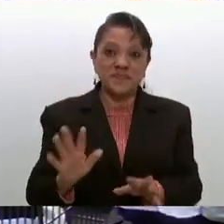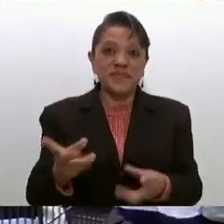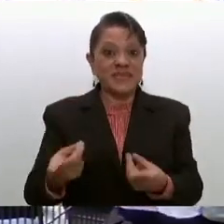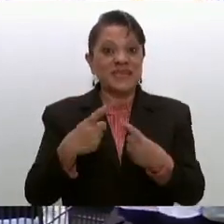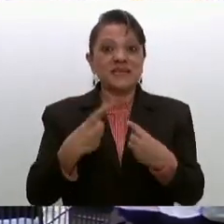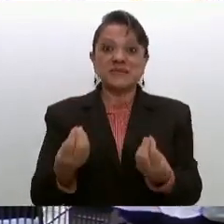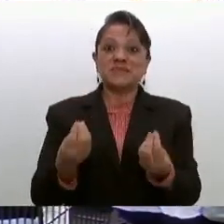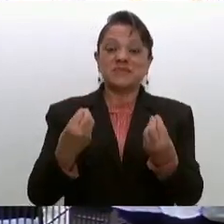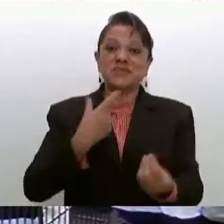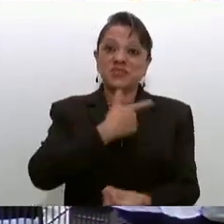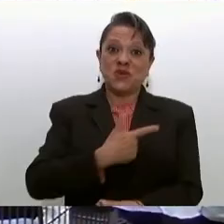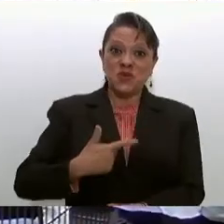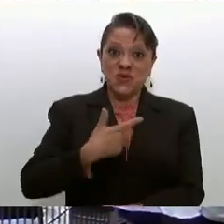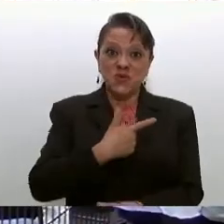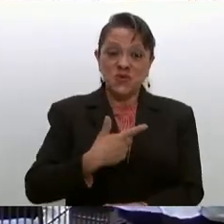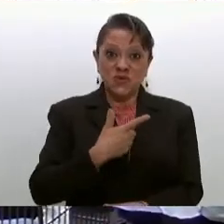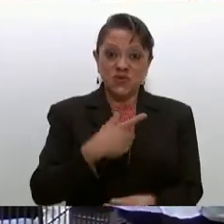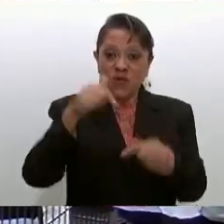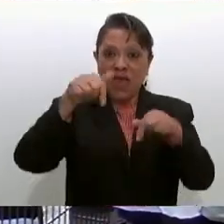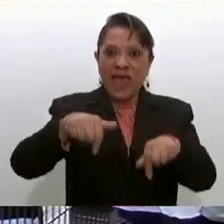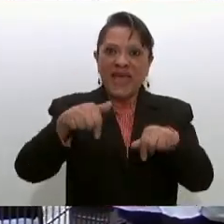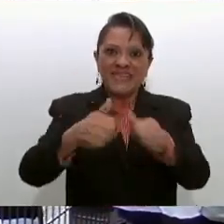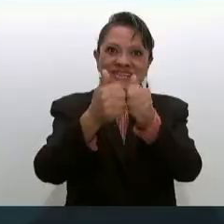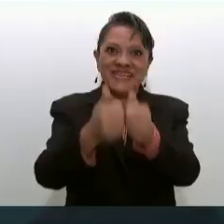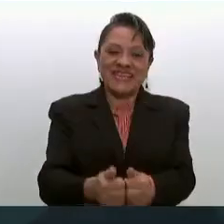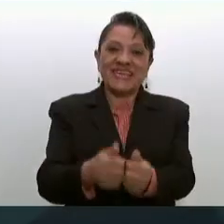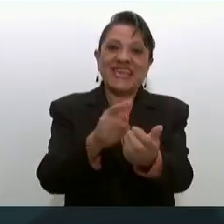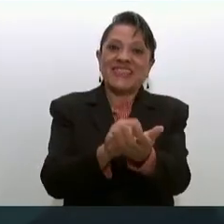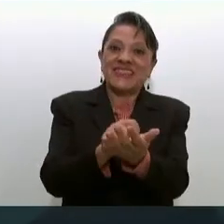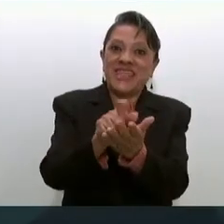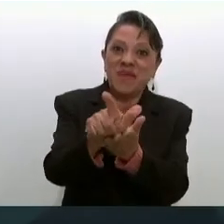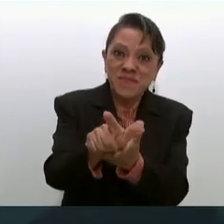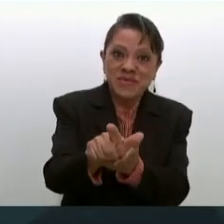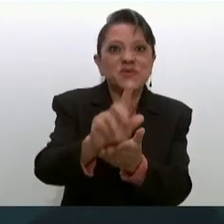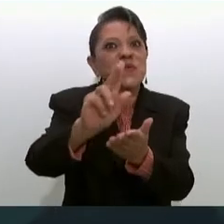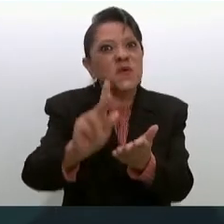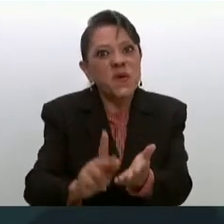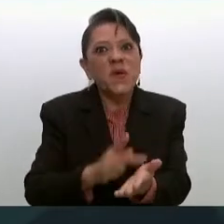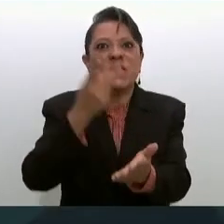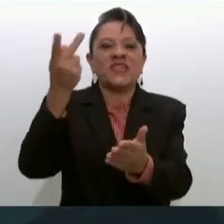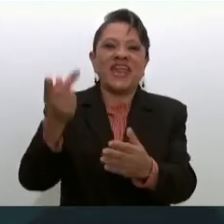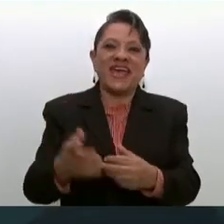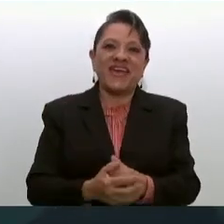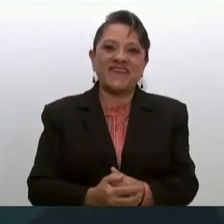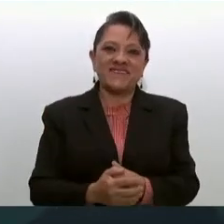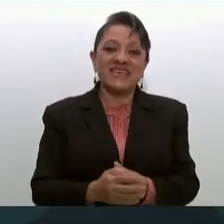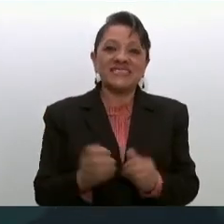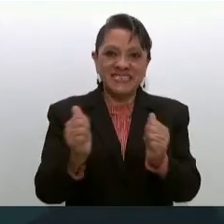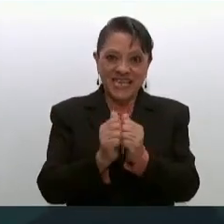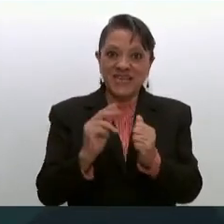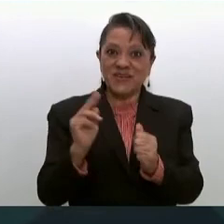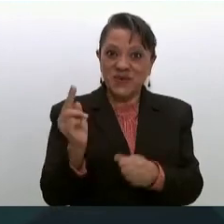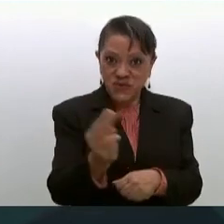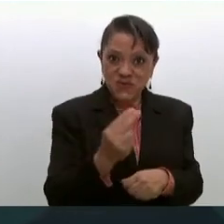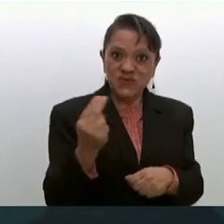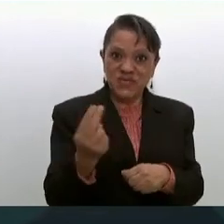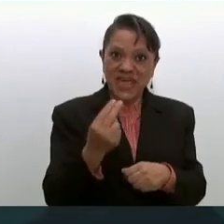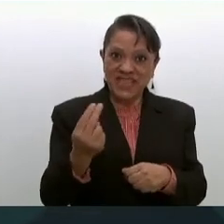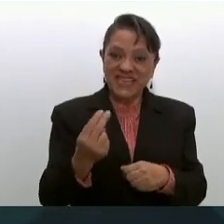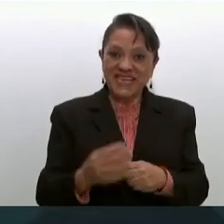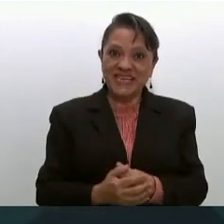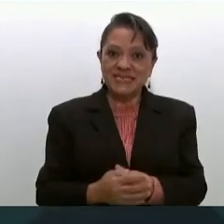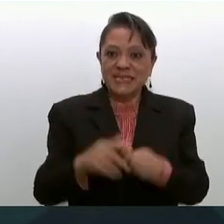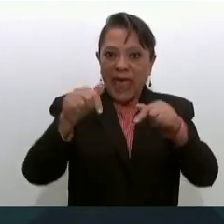estar en Temisco una vez más estar con ustedes aquí